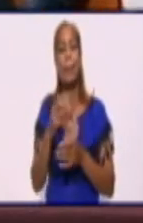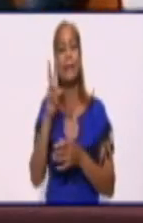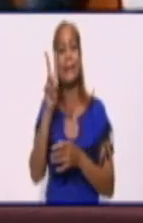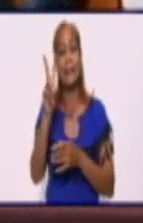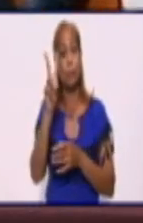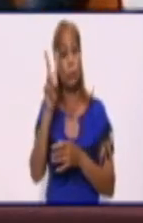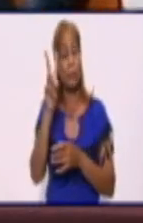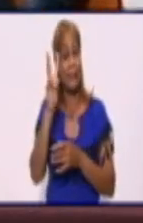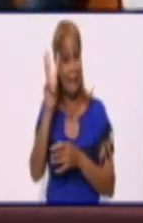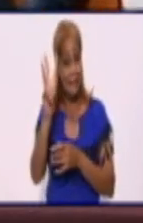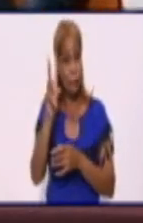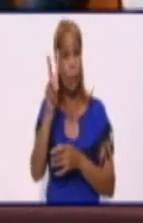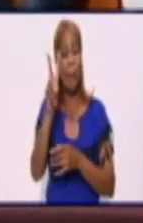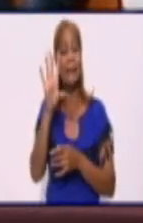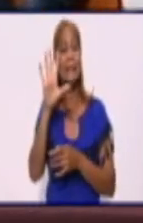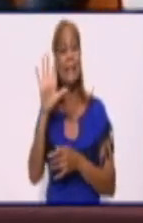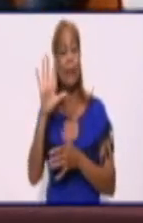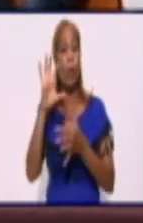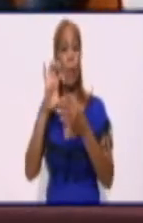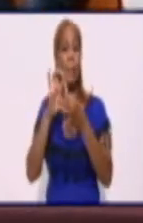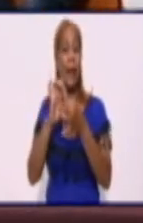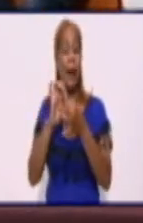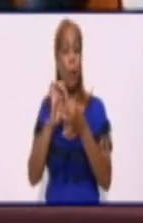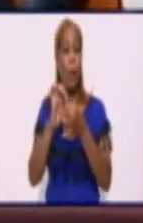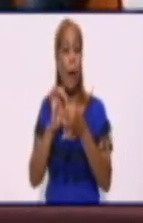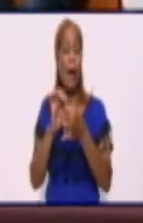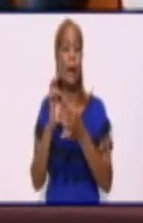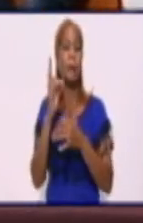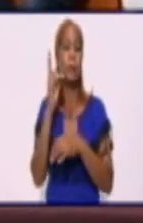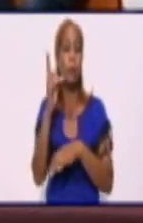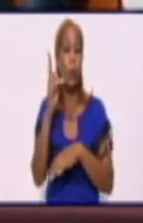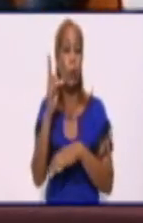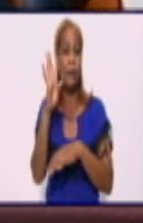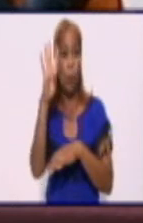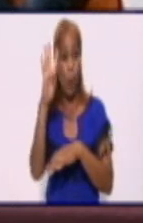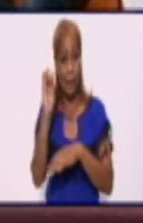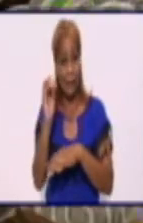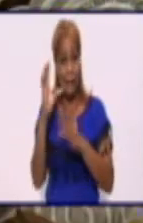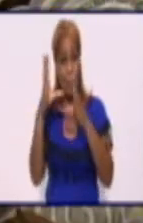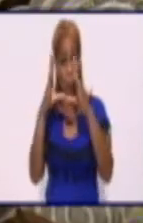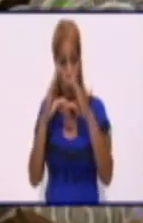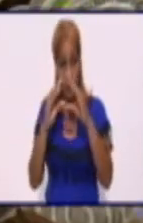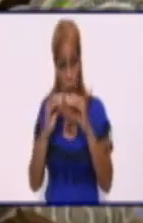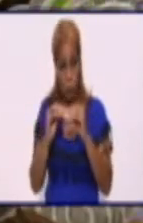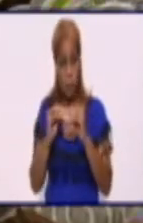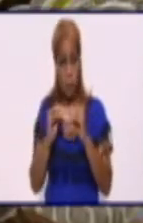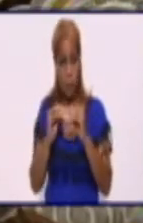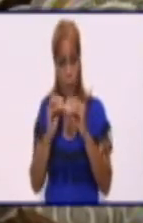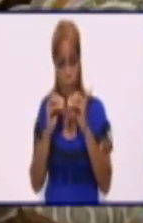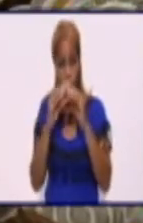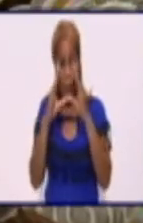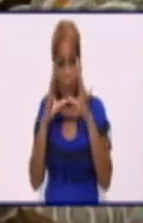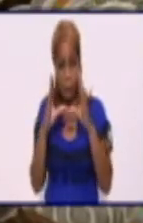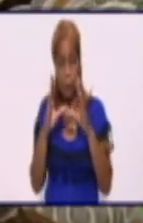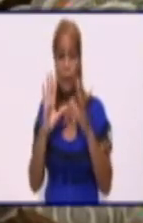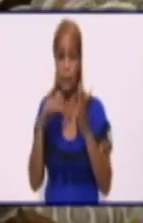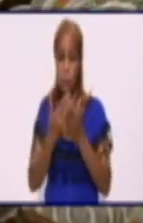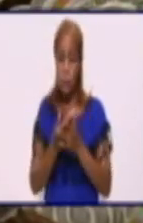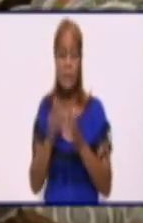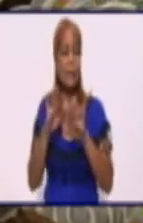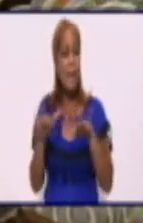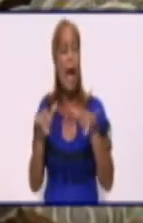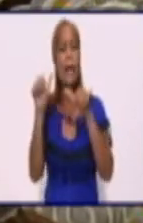megawatt hora a las 22 y 40 de la noche que es un periodo en el que normalmente ya el sistema se va recuperando.